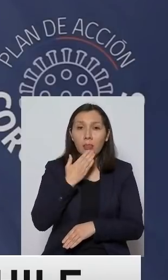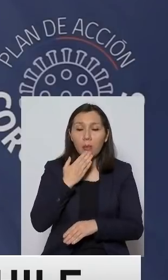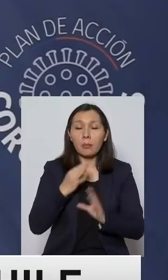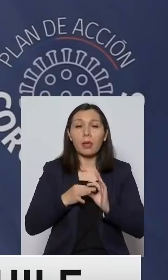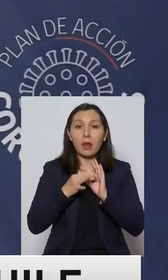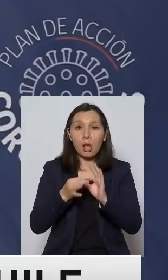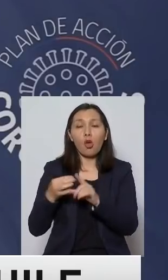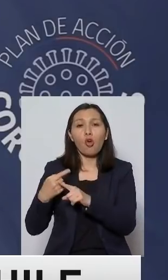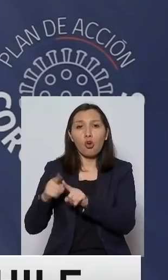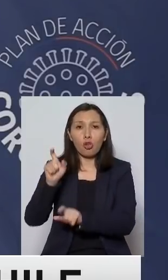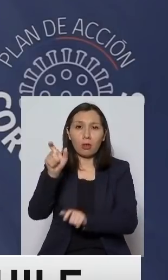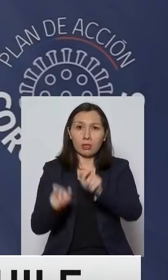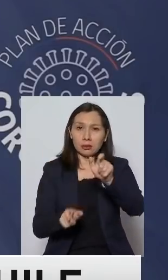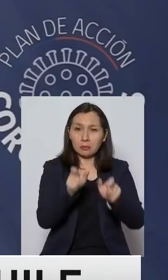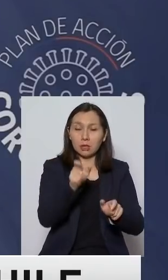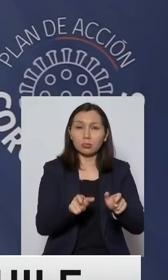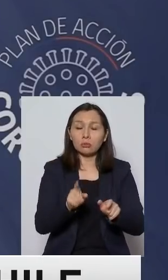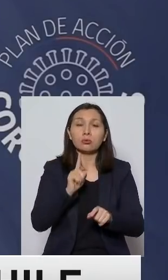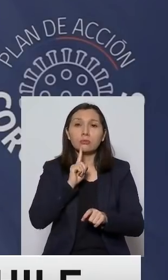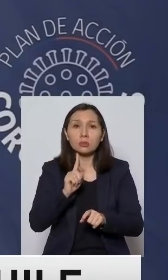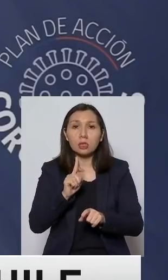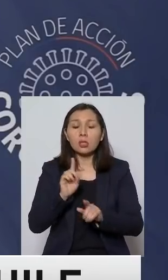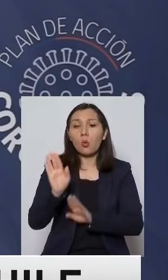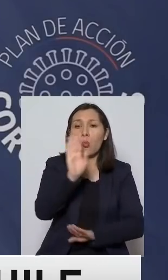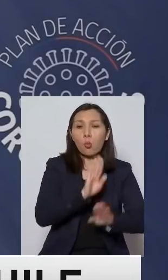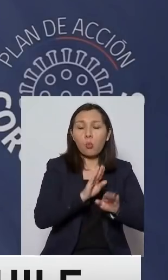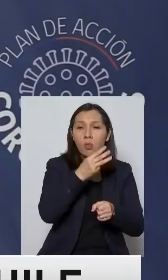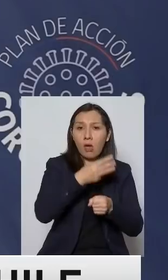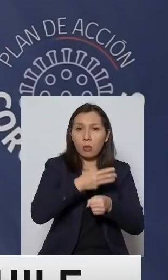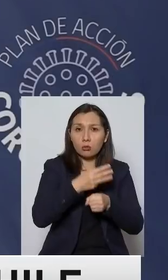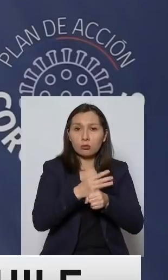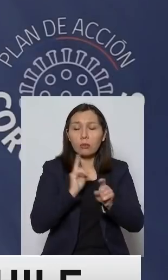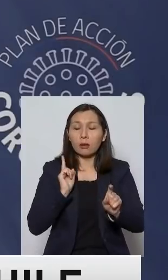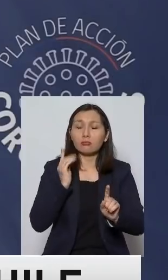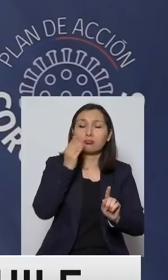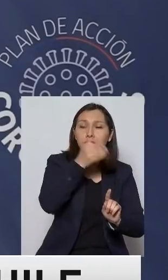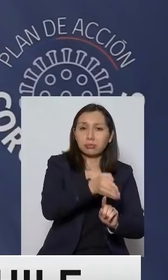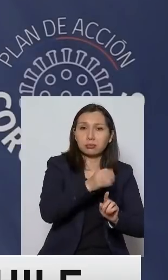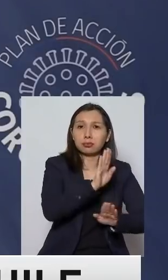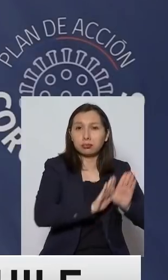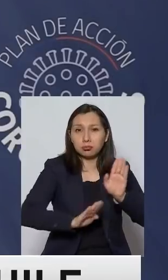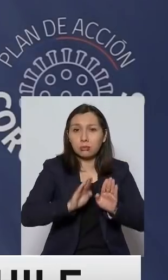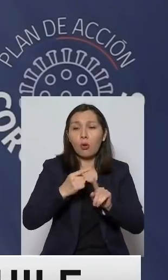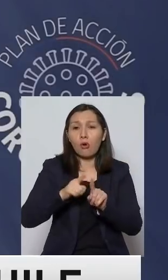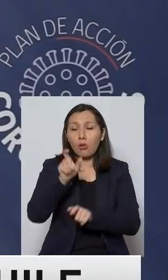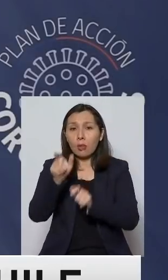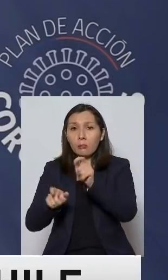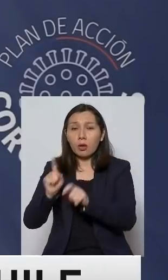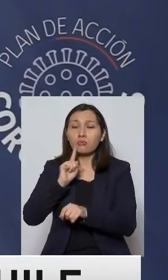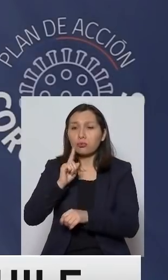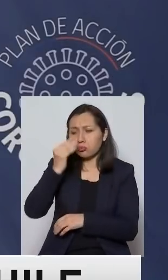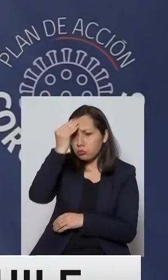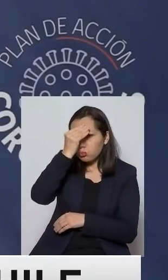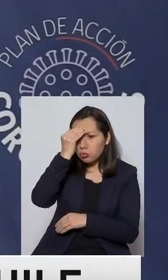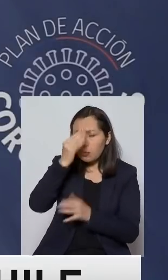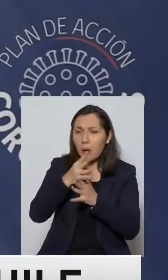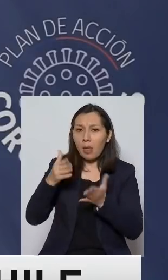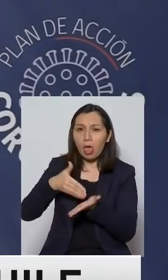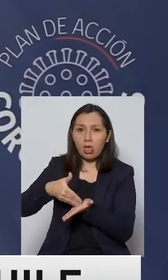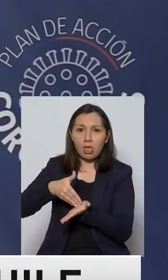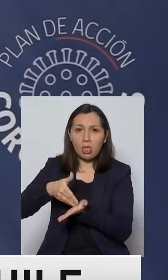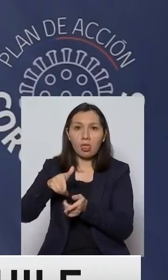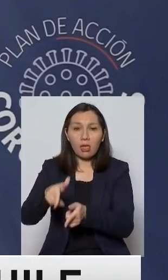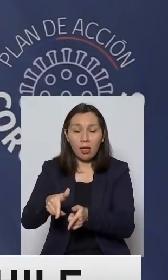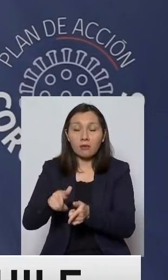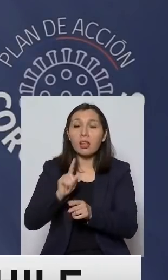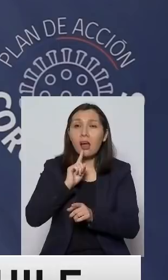agradecer a otras personas, a aquellos que acuidan los adultos mayores, a aquellas personas que están preocupados de los más débiles,